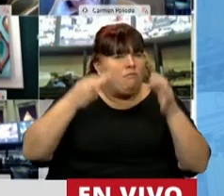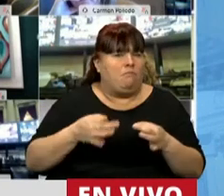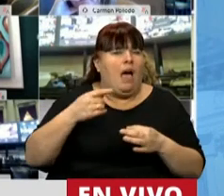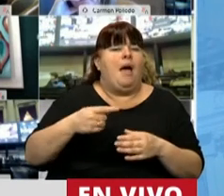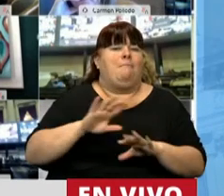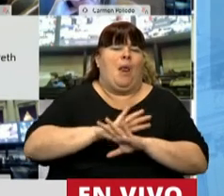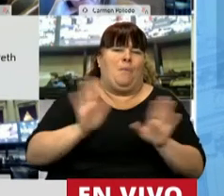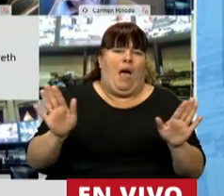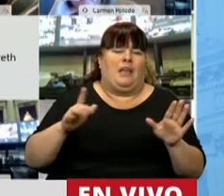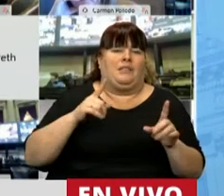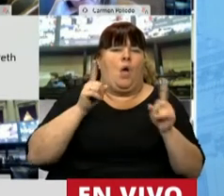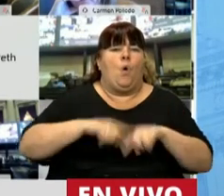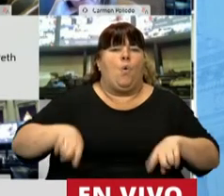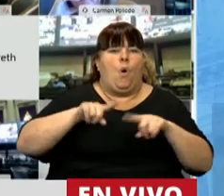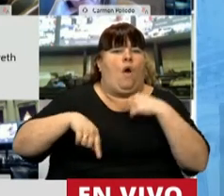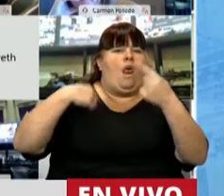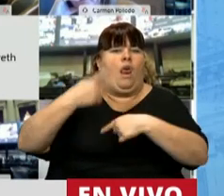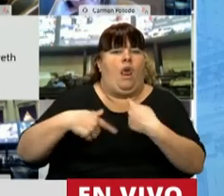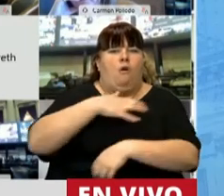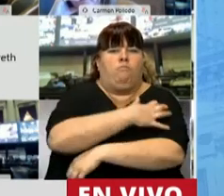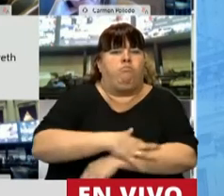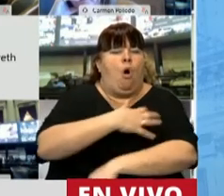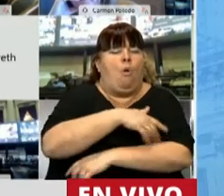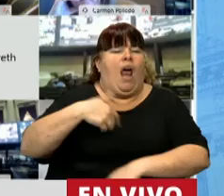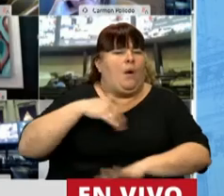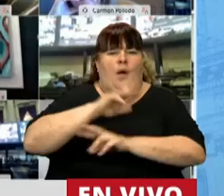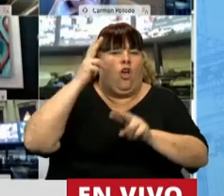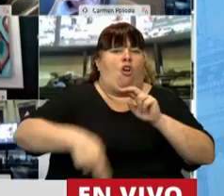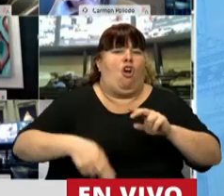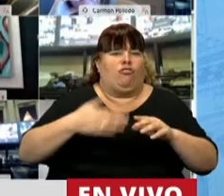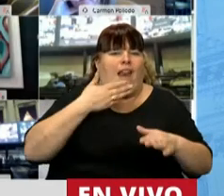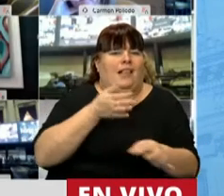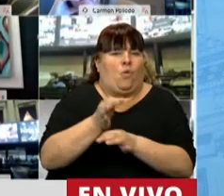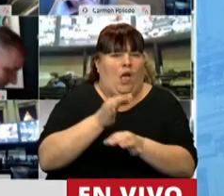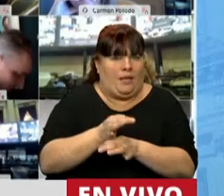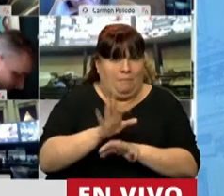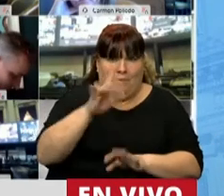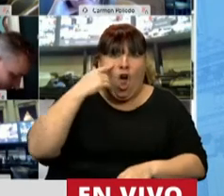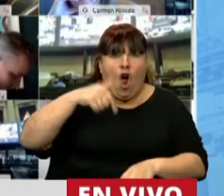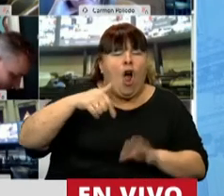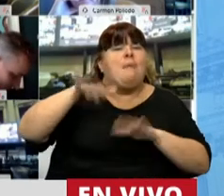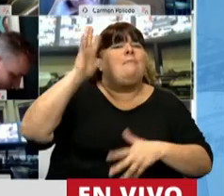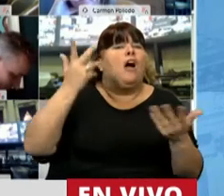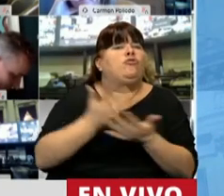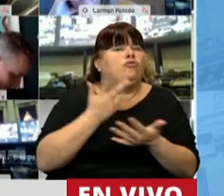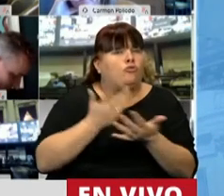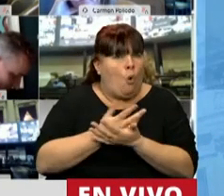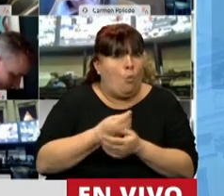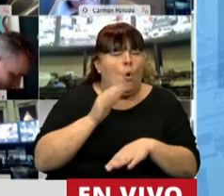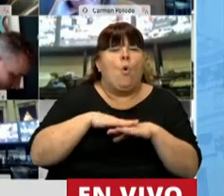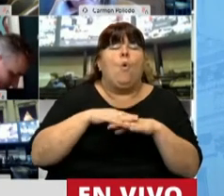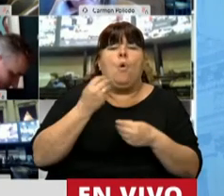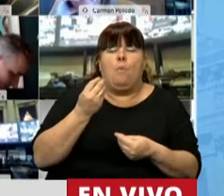para romper el círculo de reproducción de la pobreza que vive Argentina. Y miren, quienes hoy más están sufriendo el